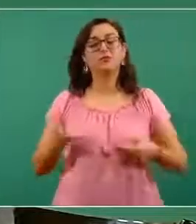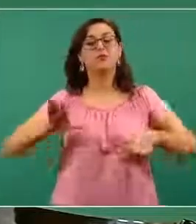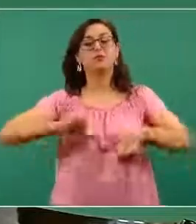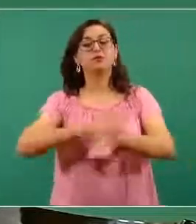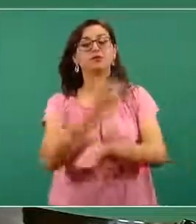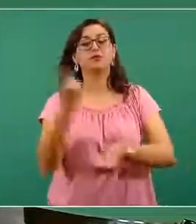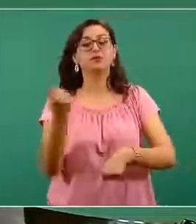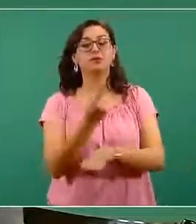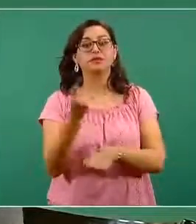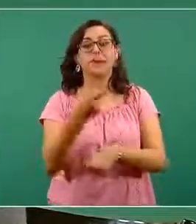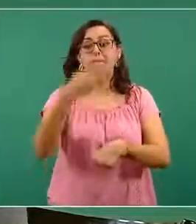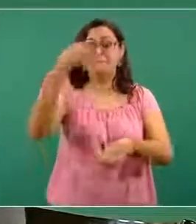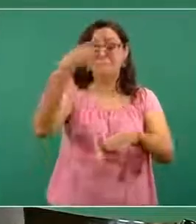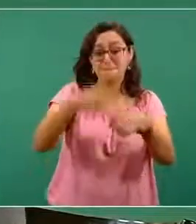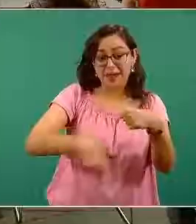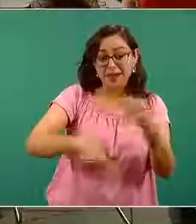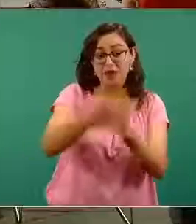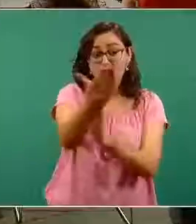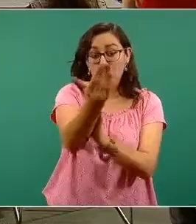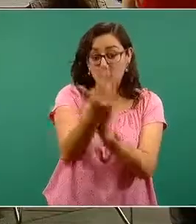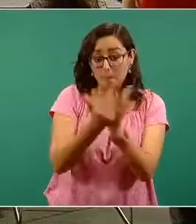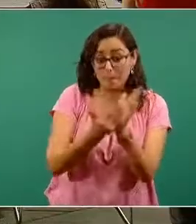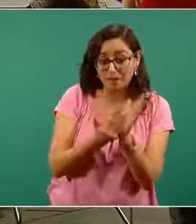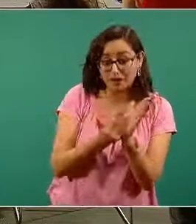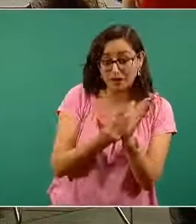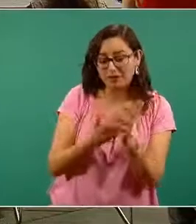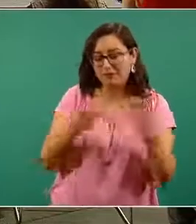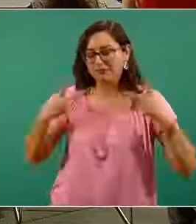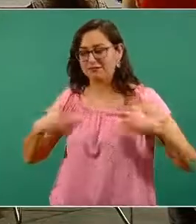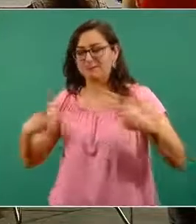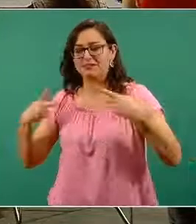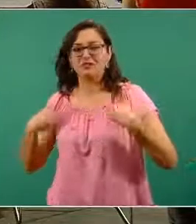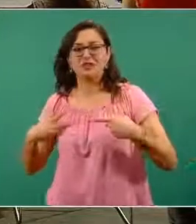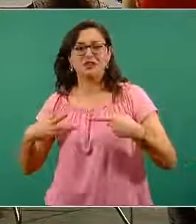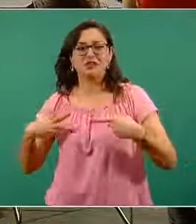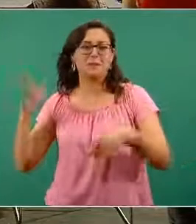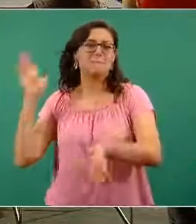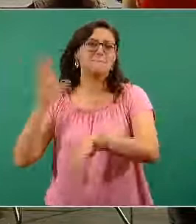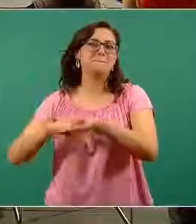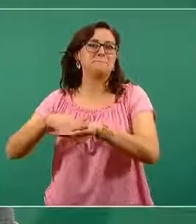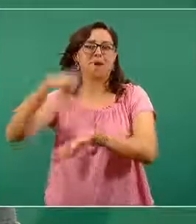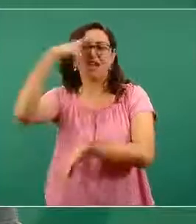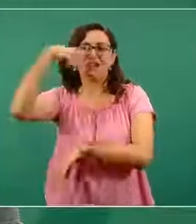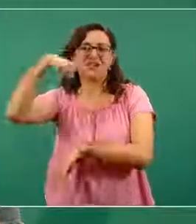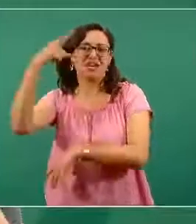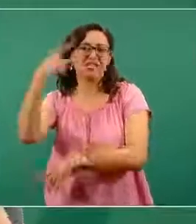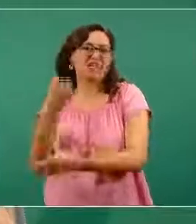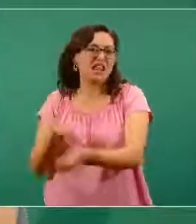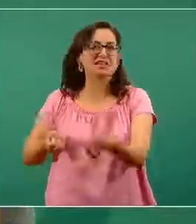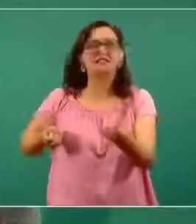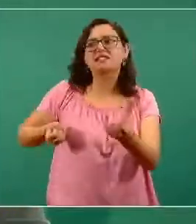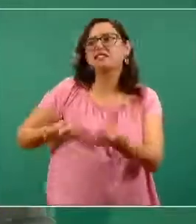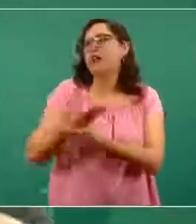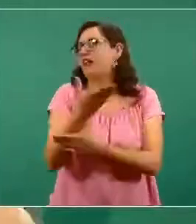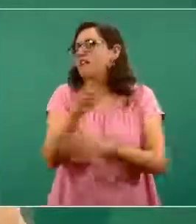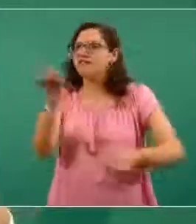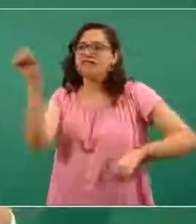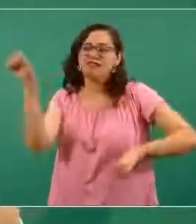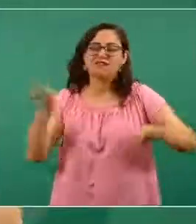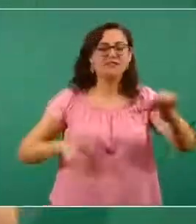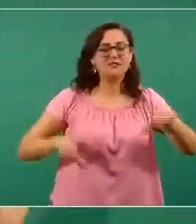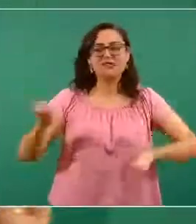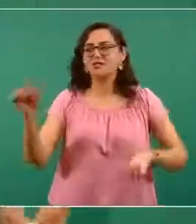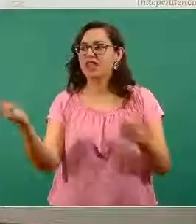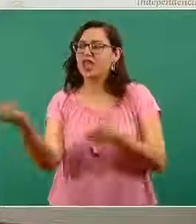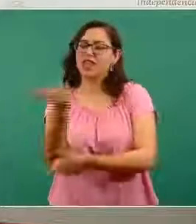probabilidades de poder salir y ejecutar acciones y hacer actividades sociales y económicas, inclusive